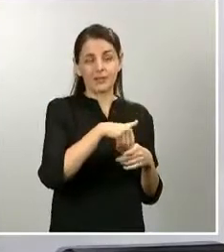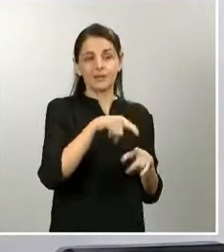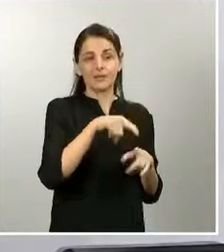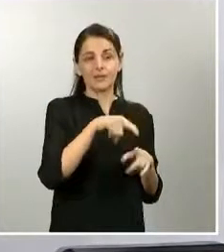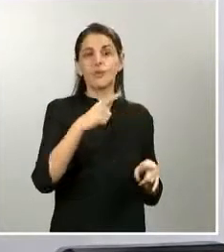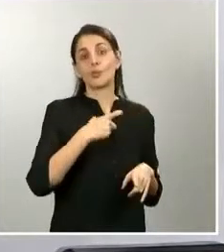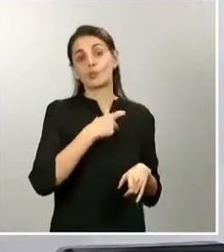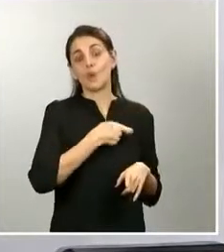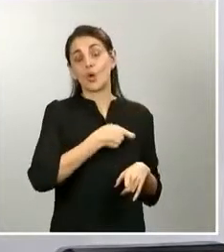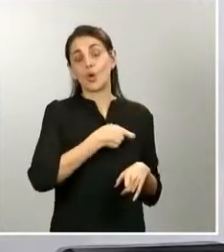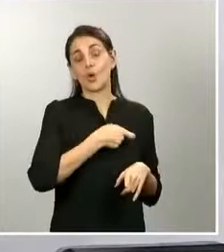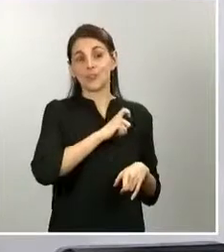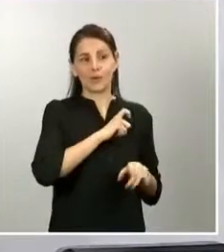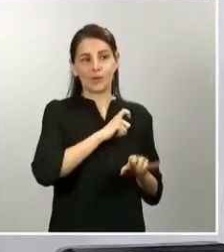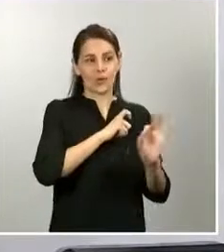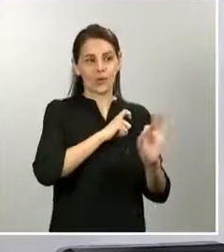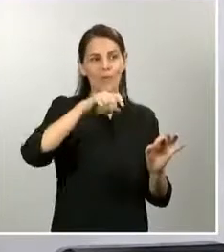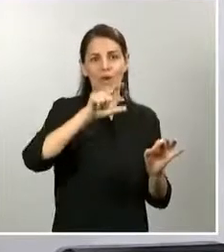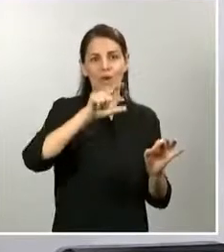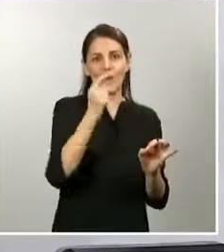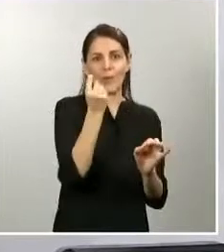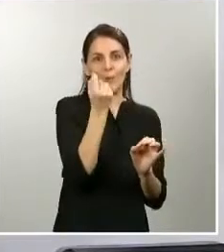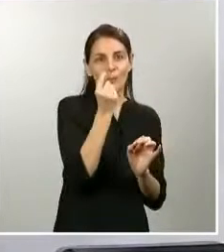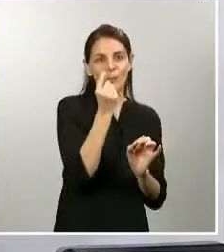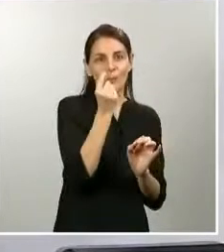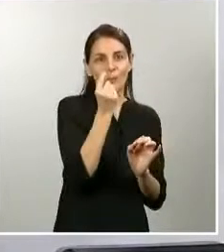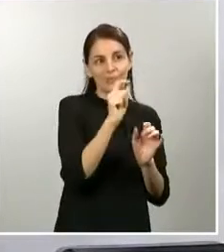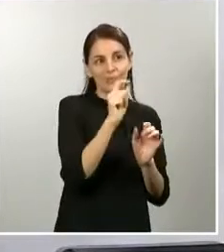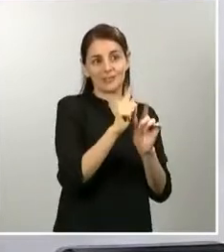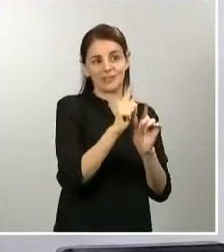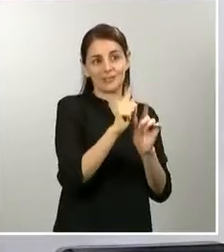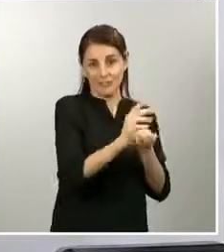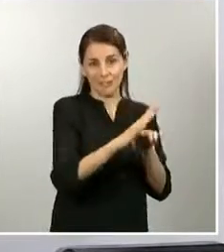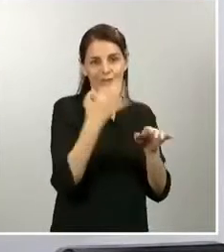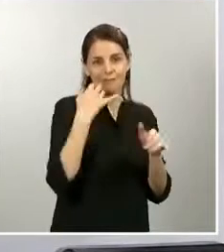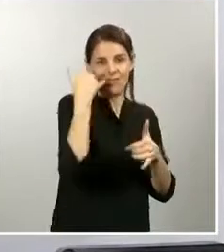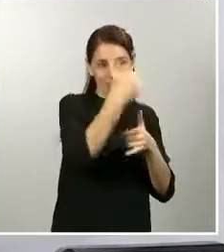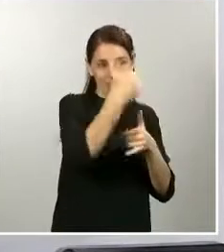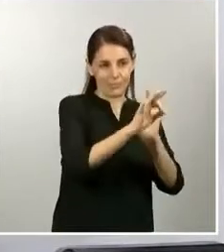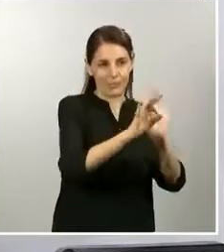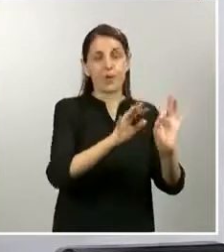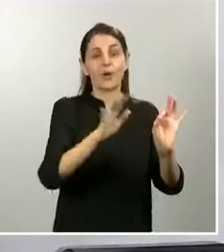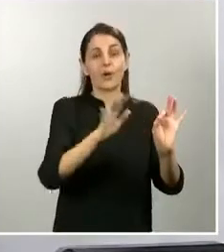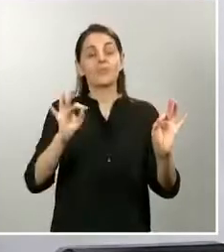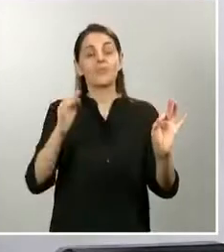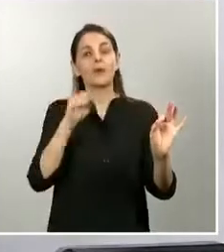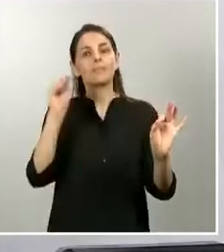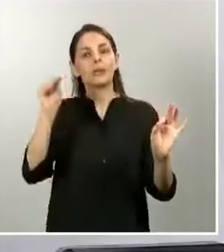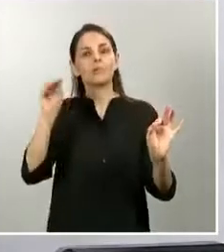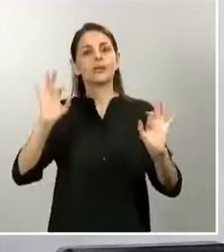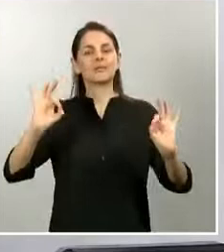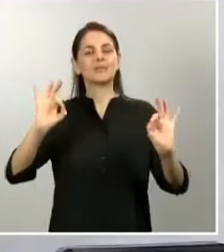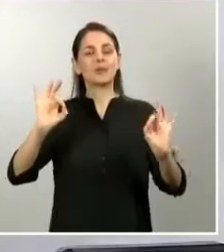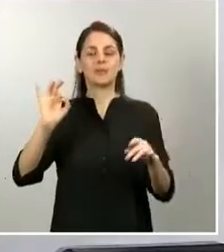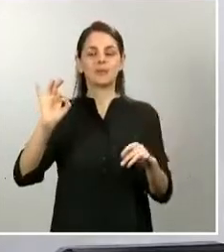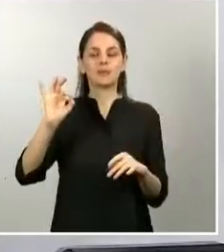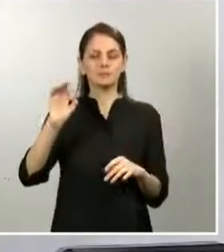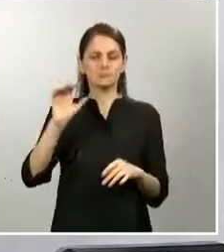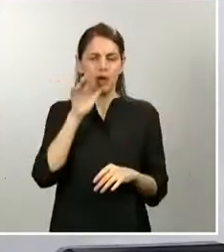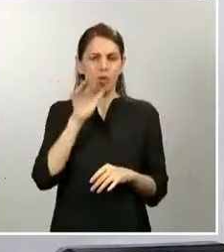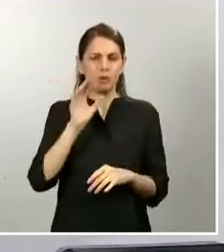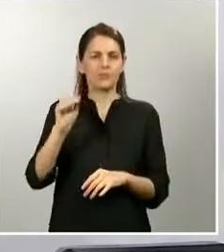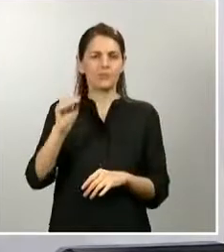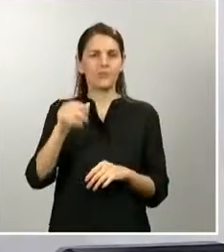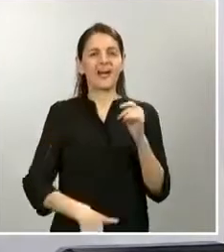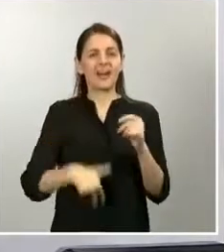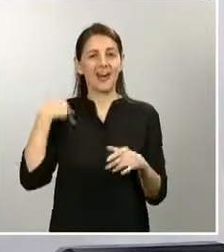tenido que afrontar un momentito porque tenía que hacer varias llamadas. Pero sí preguntas como esta, que formulamos al general de la Guardia Civil,